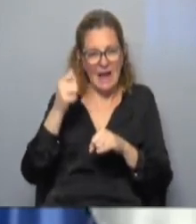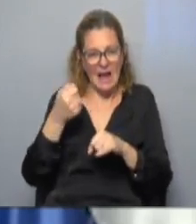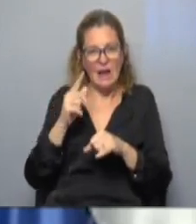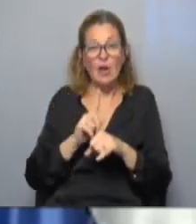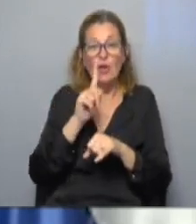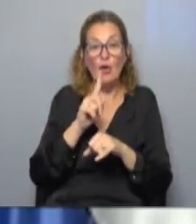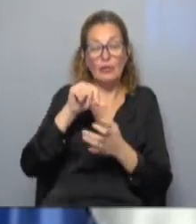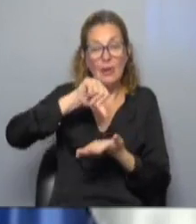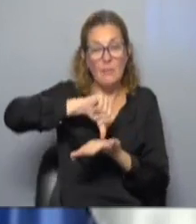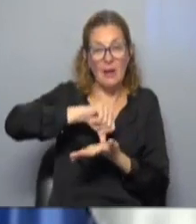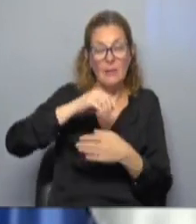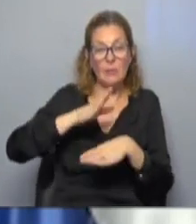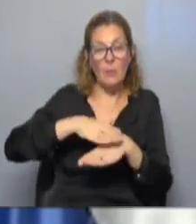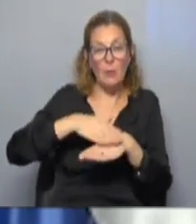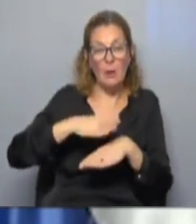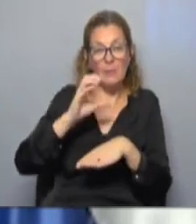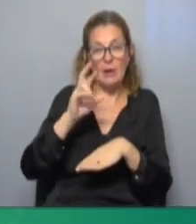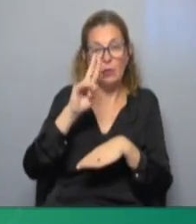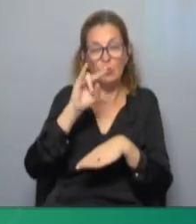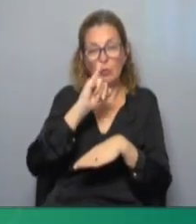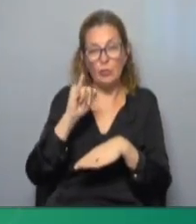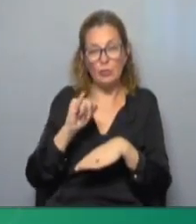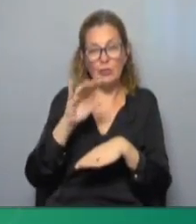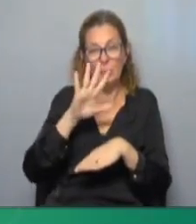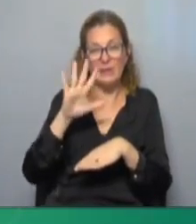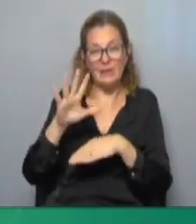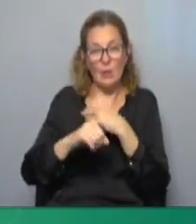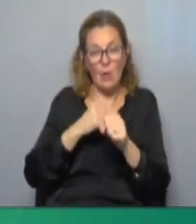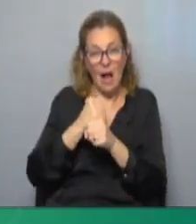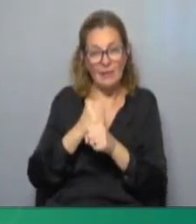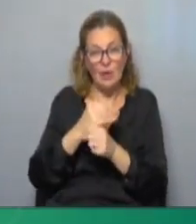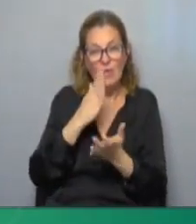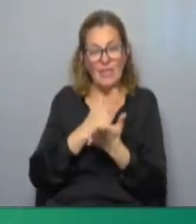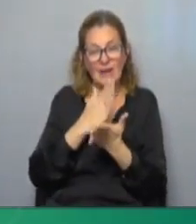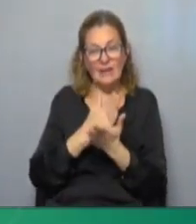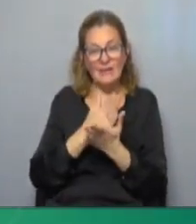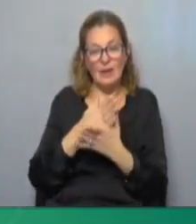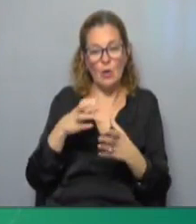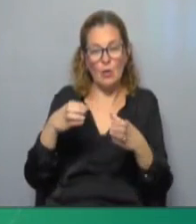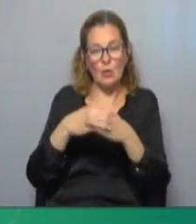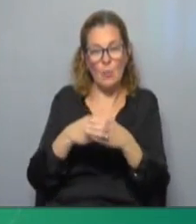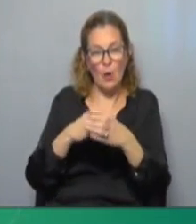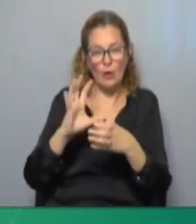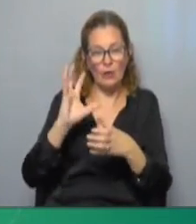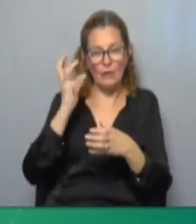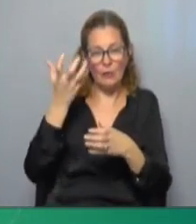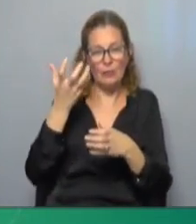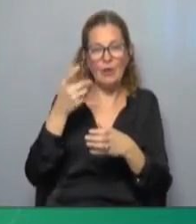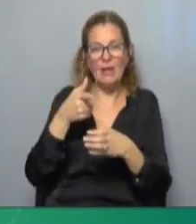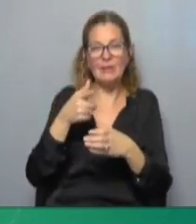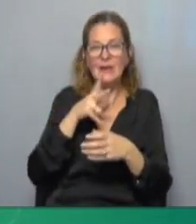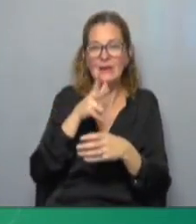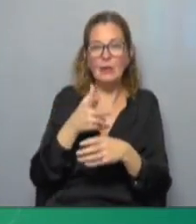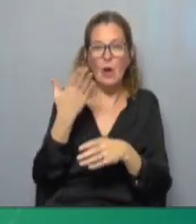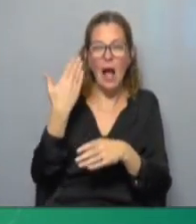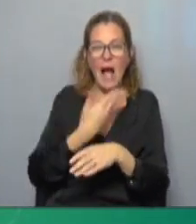norte del país propiedad de Cruz Mera de 55 años licenciado en Derecho y dirigente del Partido Revolucionario Moderno era hijo